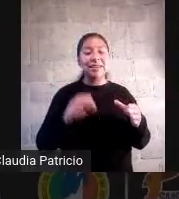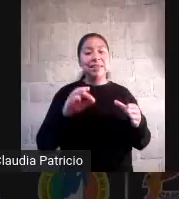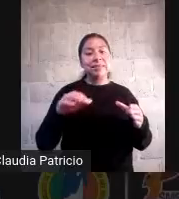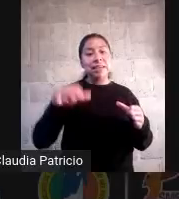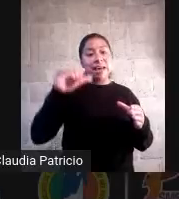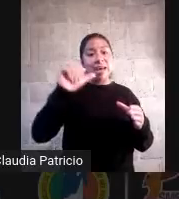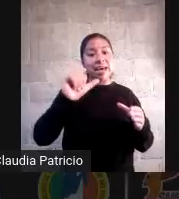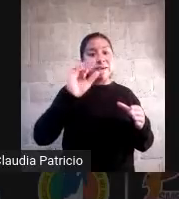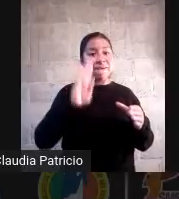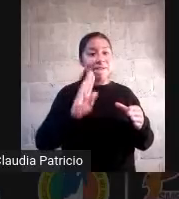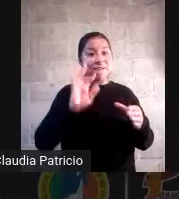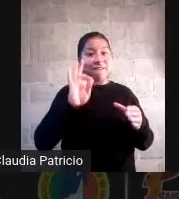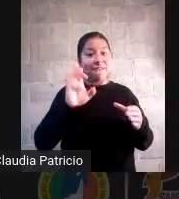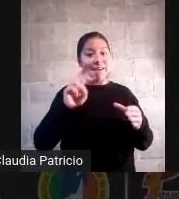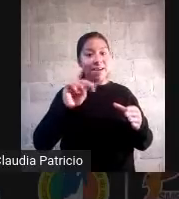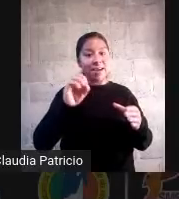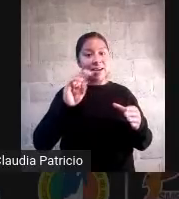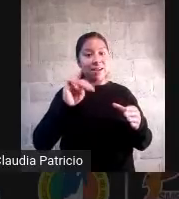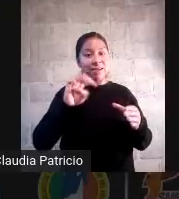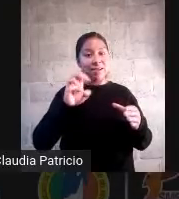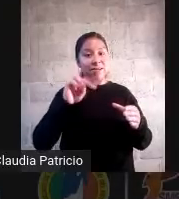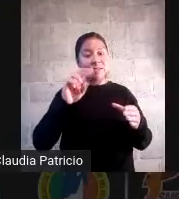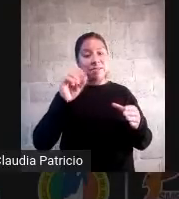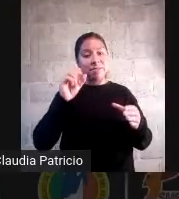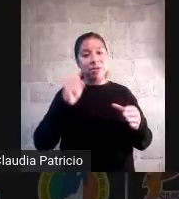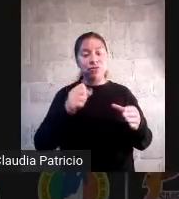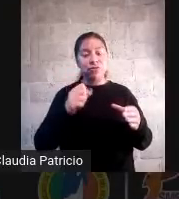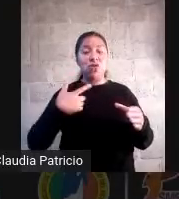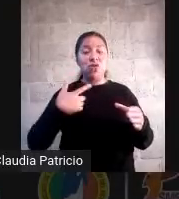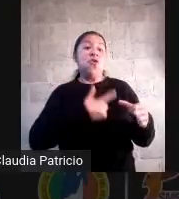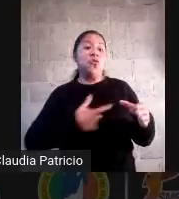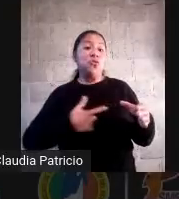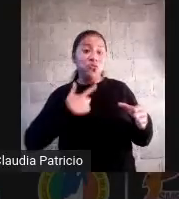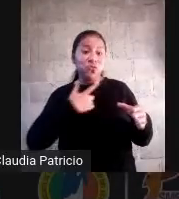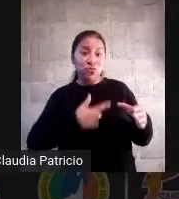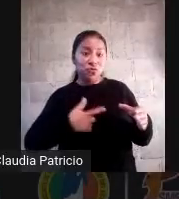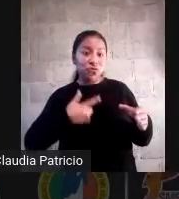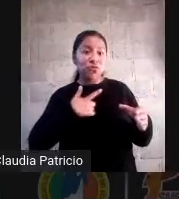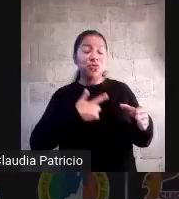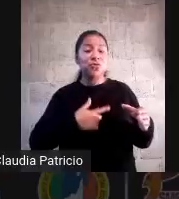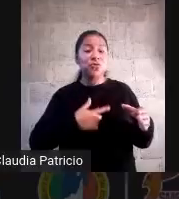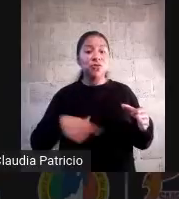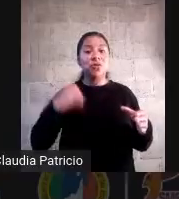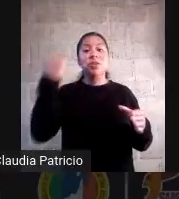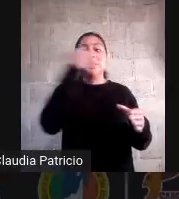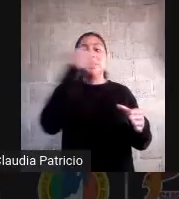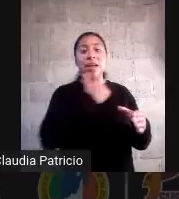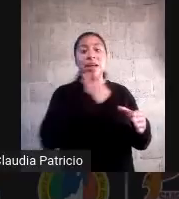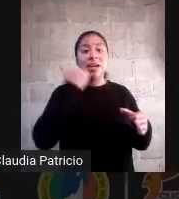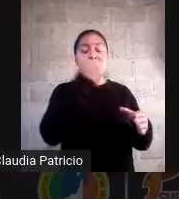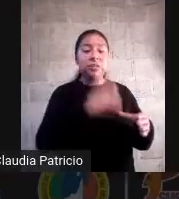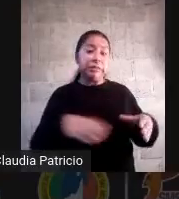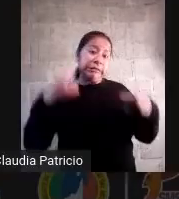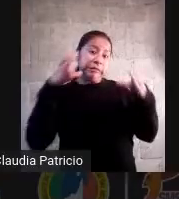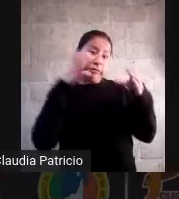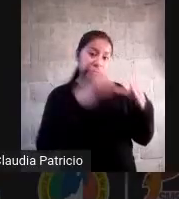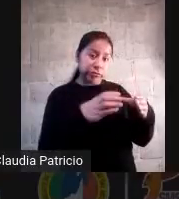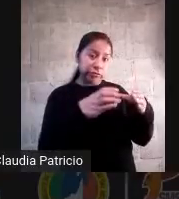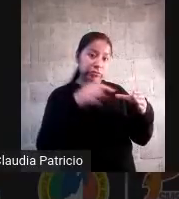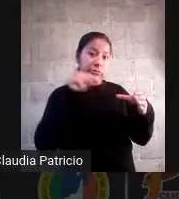gustos inclinaciones de los estudiantes que se formaban clubes de entrada